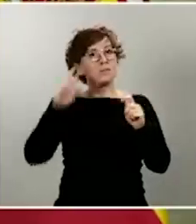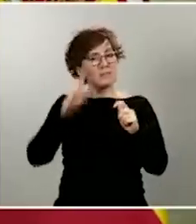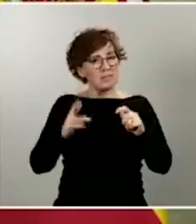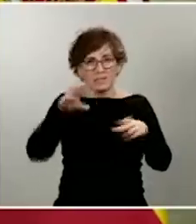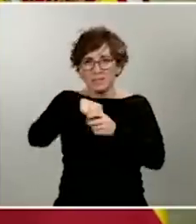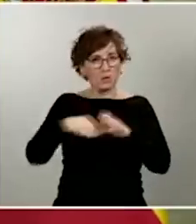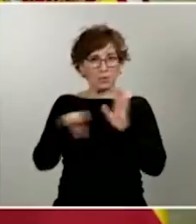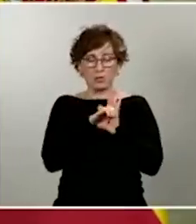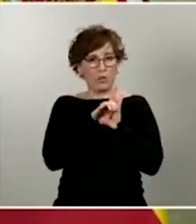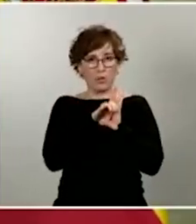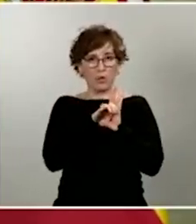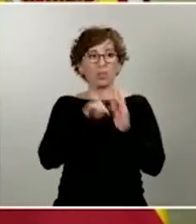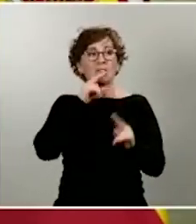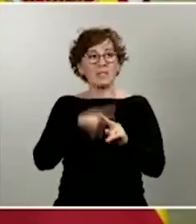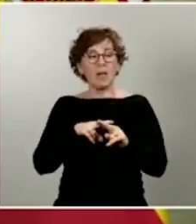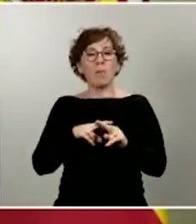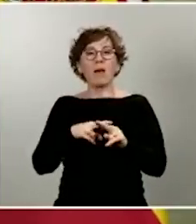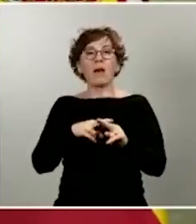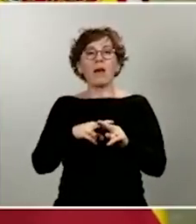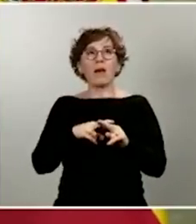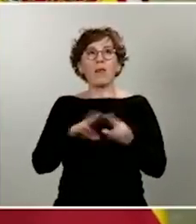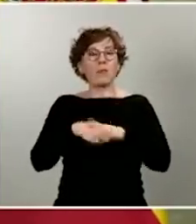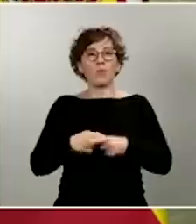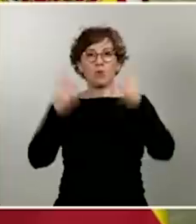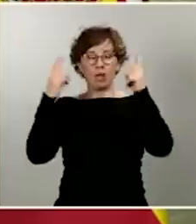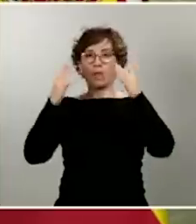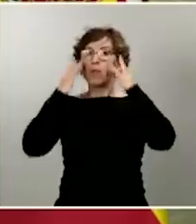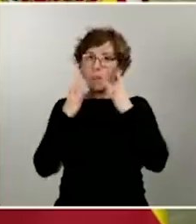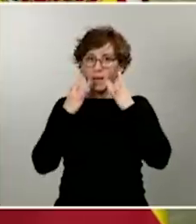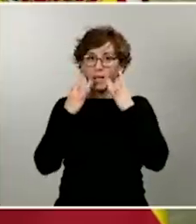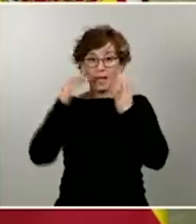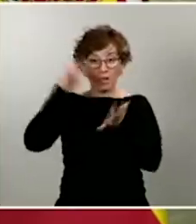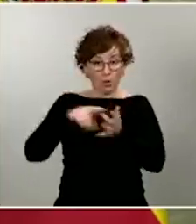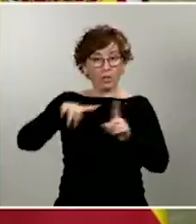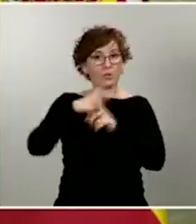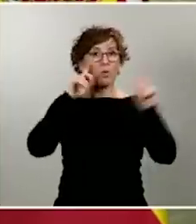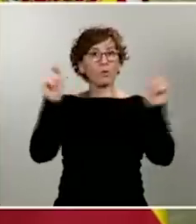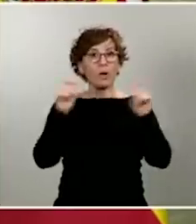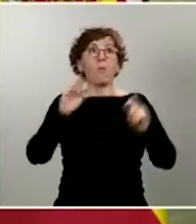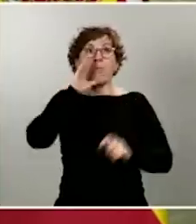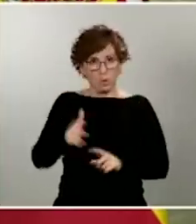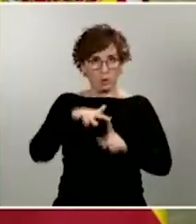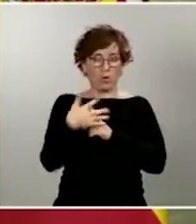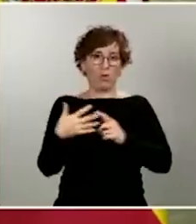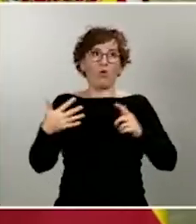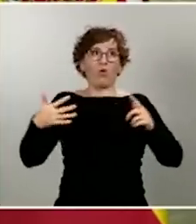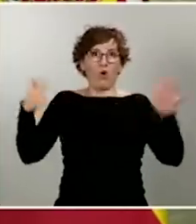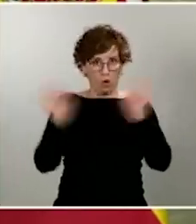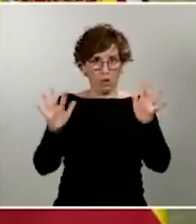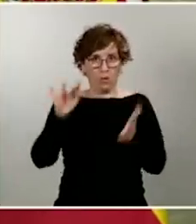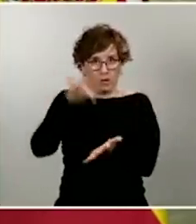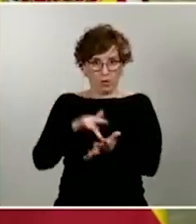democracia plena. Hemos llegado al estado de alarma por las circunstancias terribles que todos estamos atravesando, pero tiene su marco